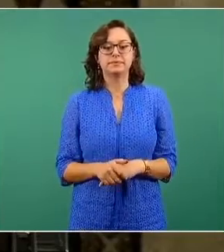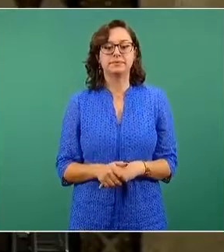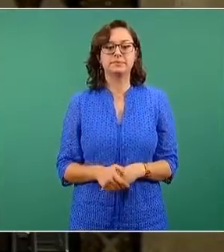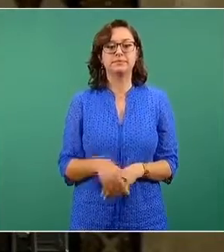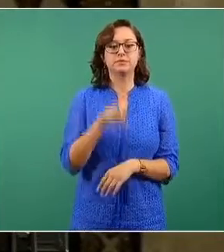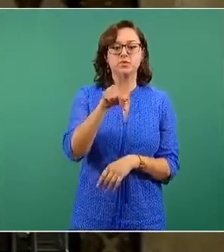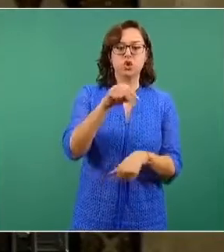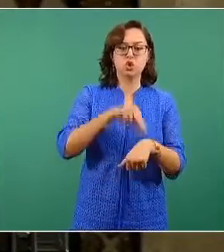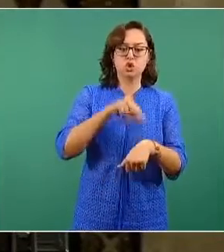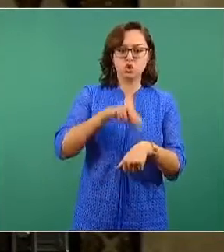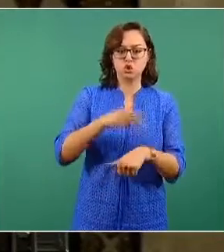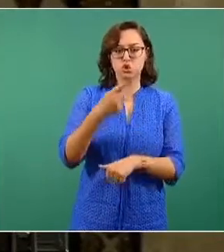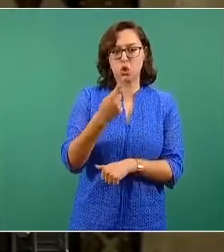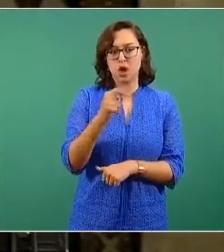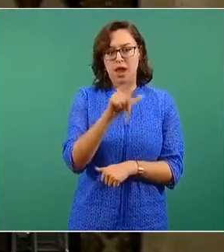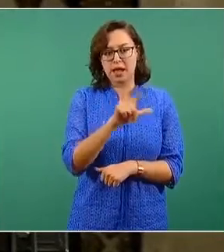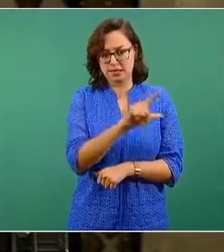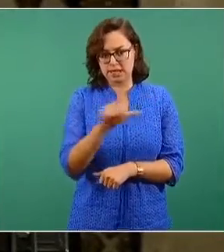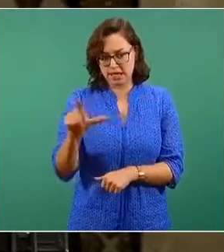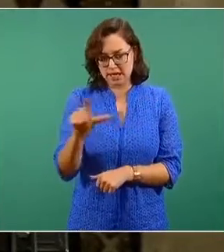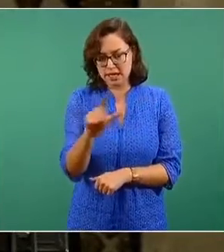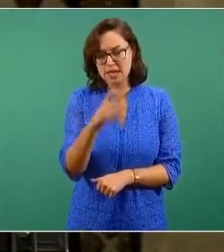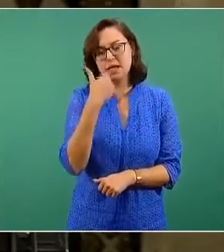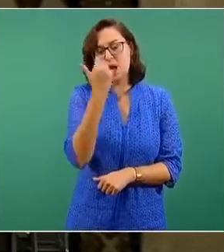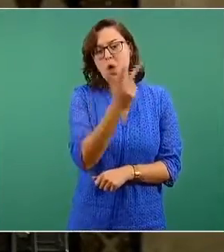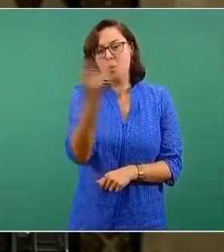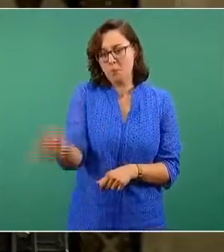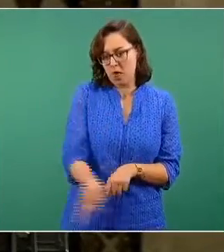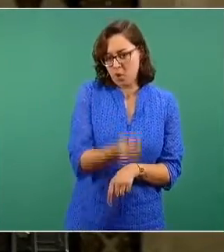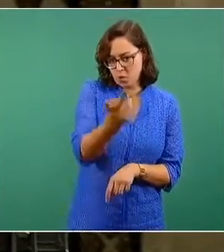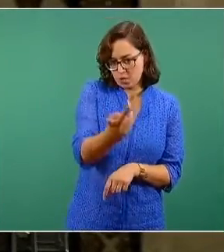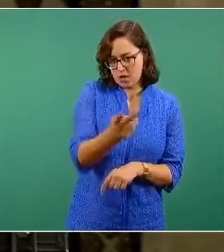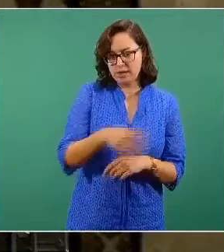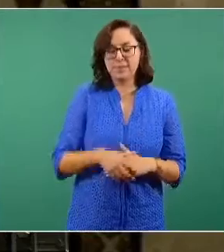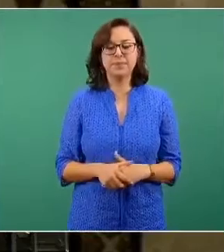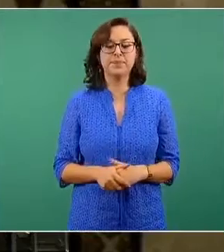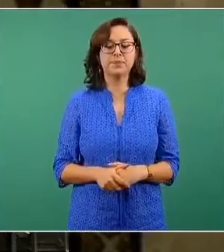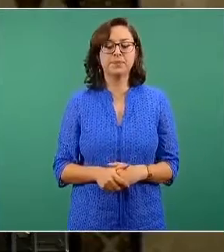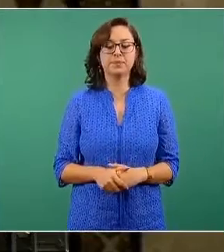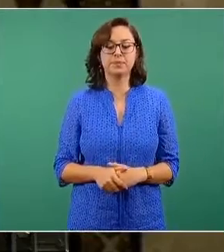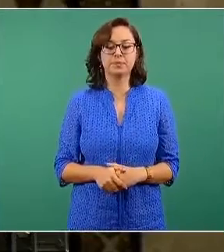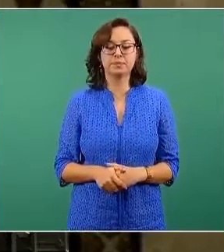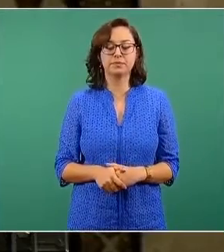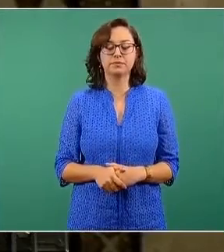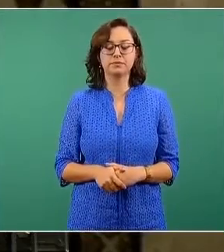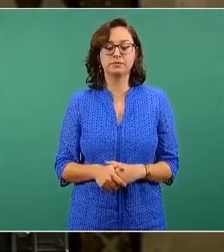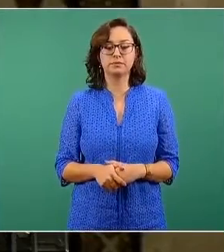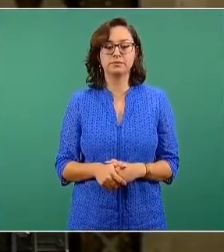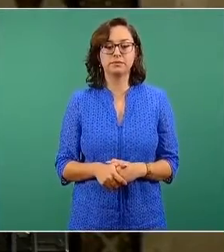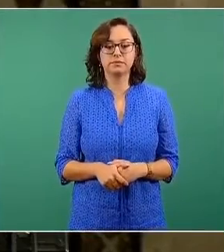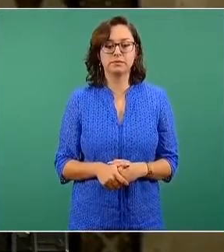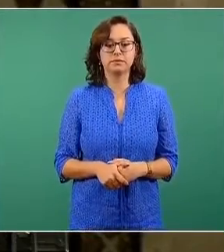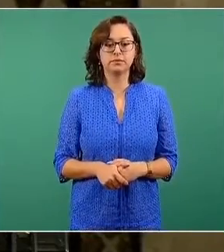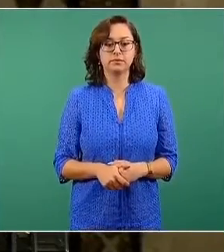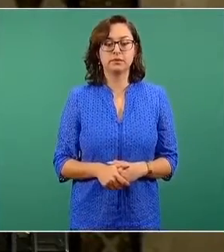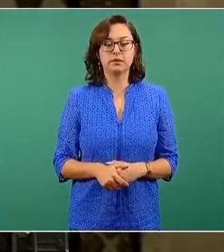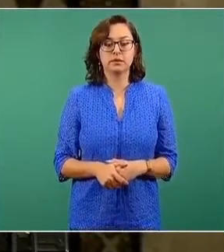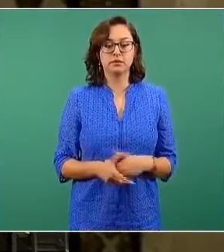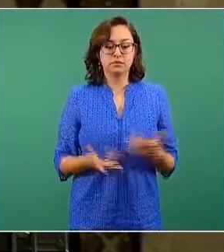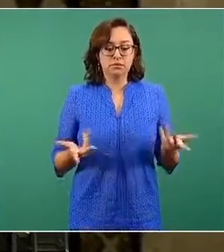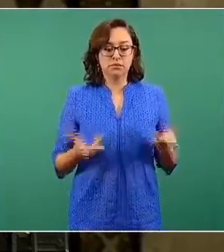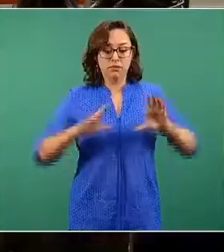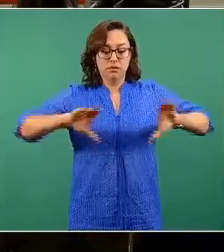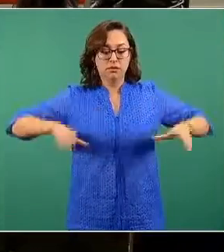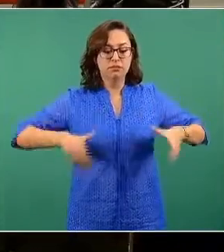doctor López-Gatell, preguntarle qué puede esperar, qué clase de expectativa puede tener una comunidad de un poco más de un millón de